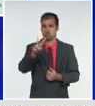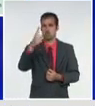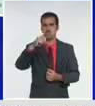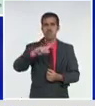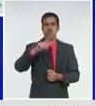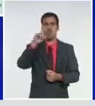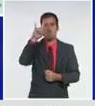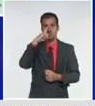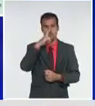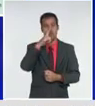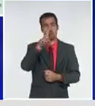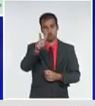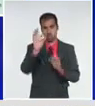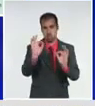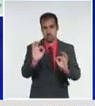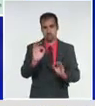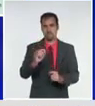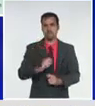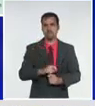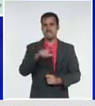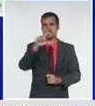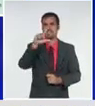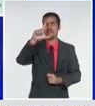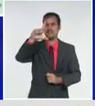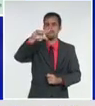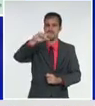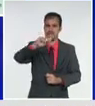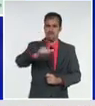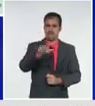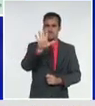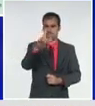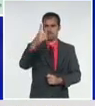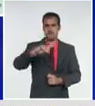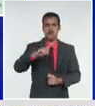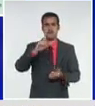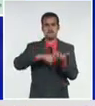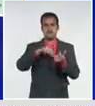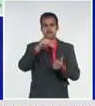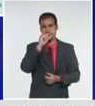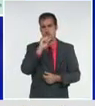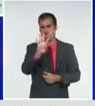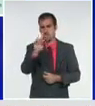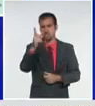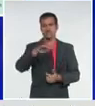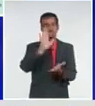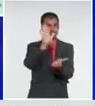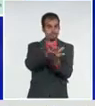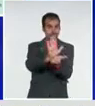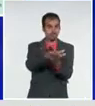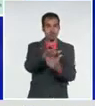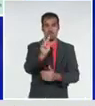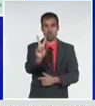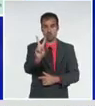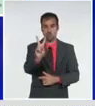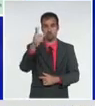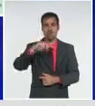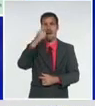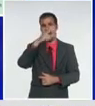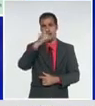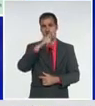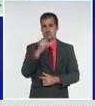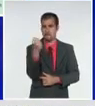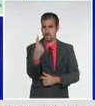5, Pedro Betancur 4, La Ciénaga de Zapata con 2, y Los Arabos con un caso